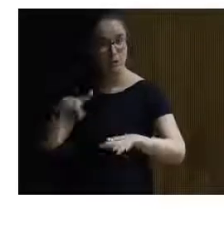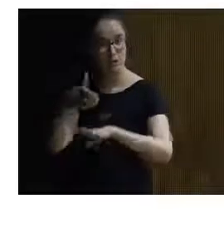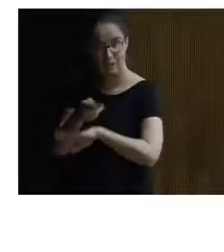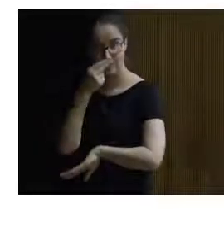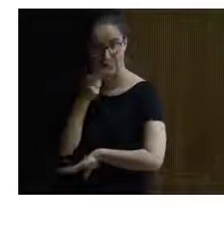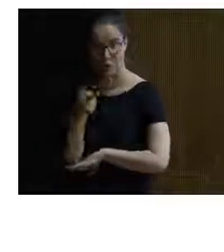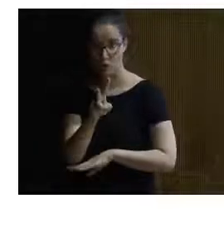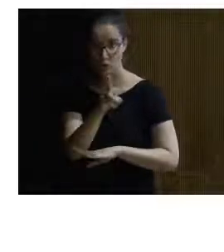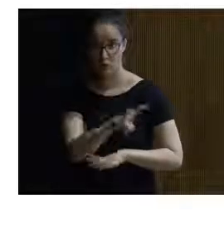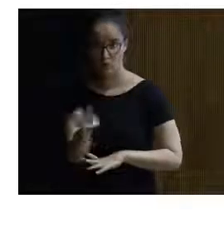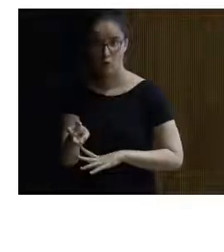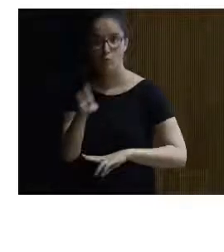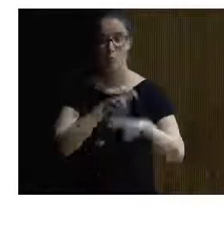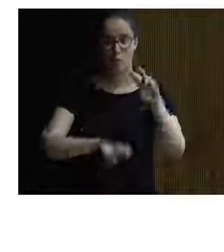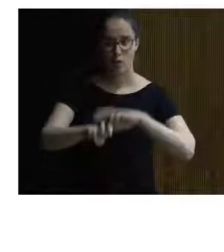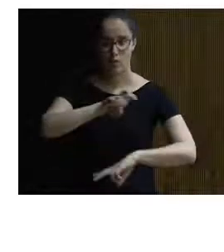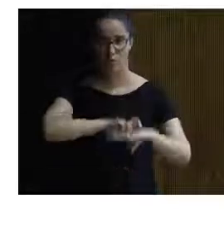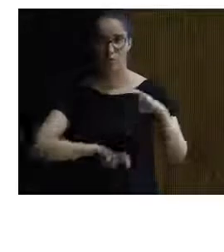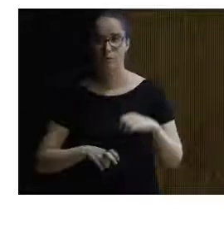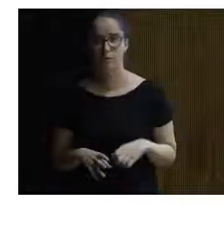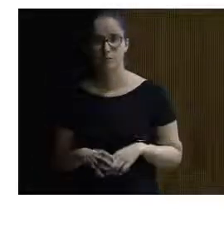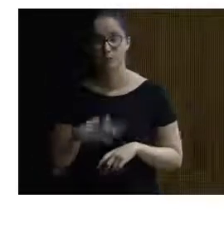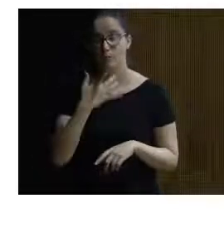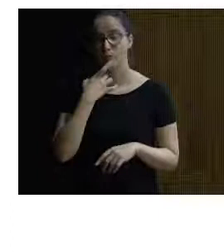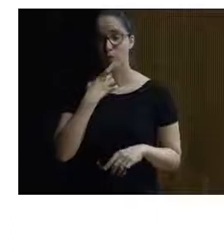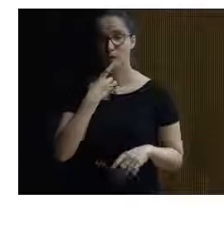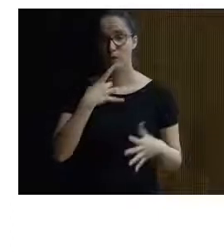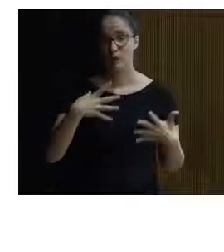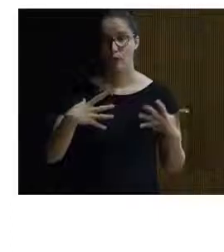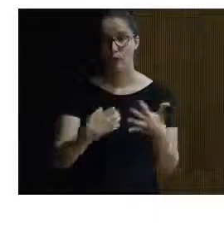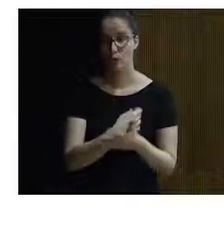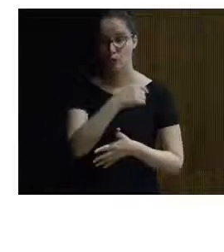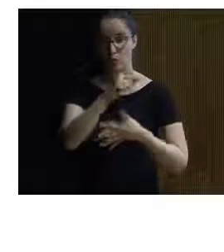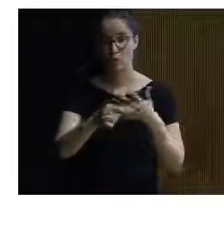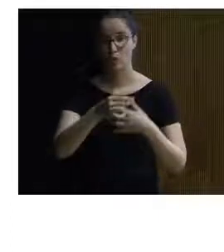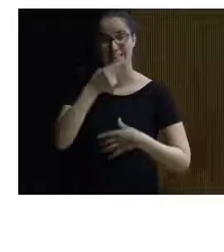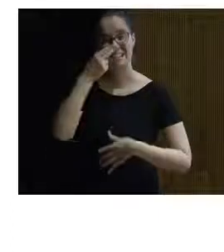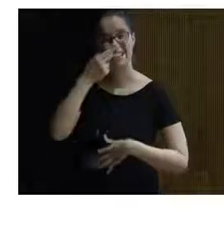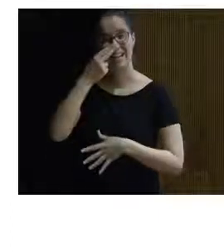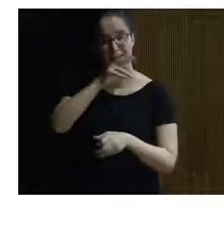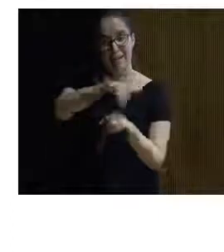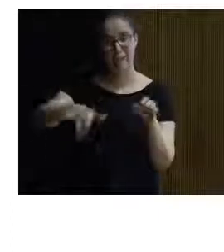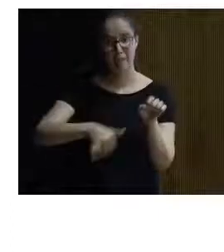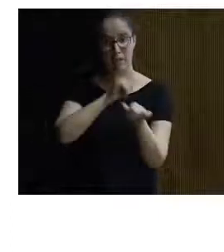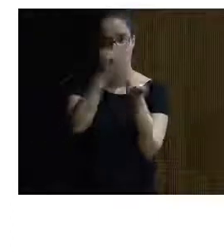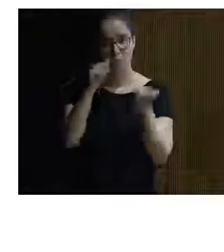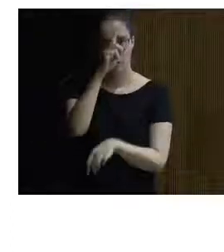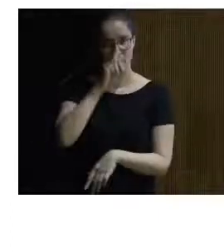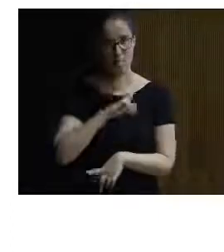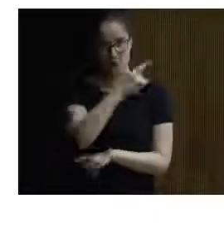visitarlos. Un buscador donde dice todos los puntos de interés de la zona de forma gráfica.